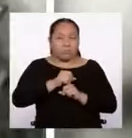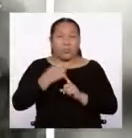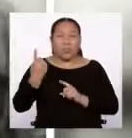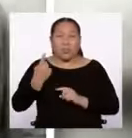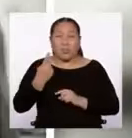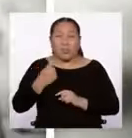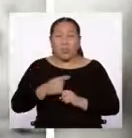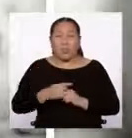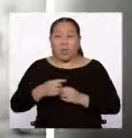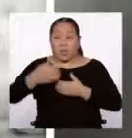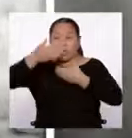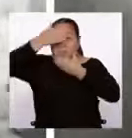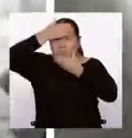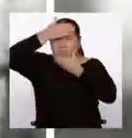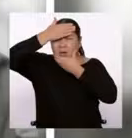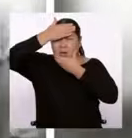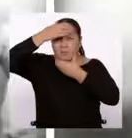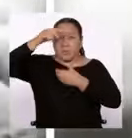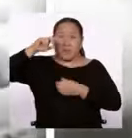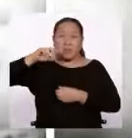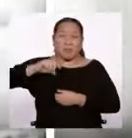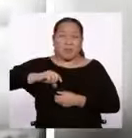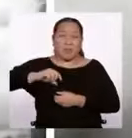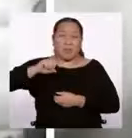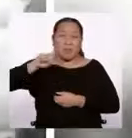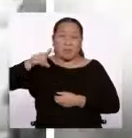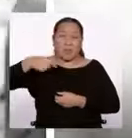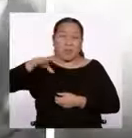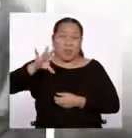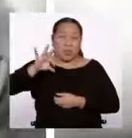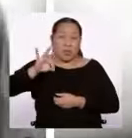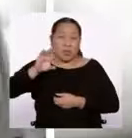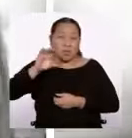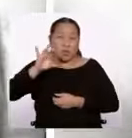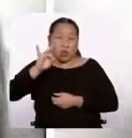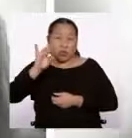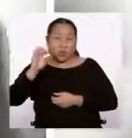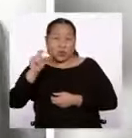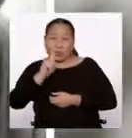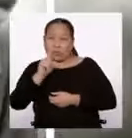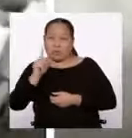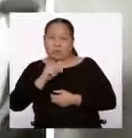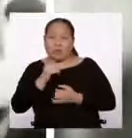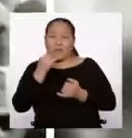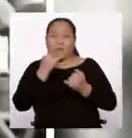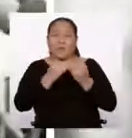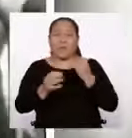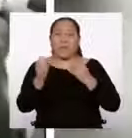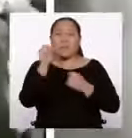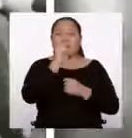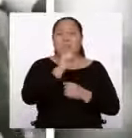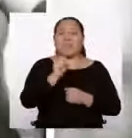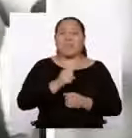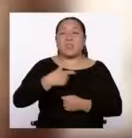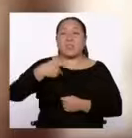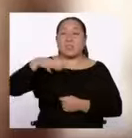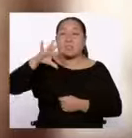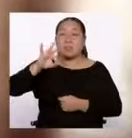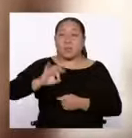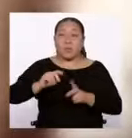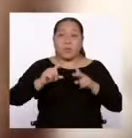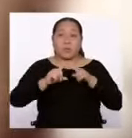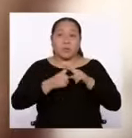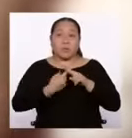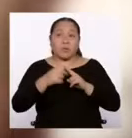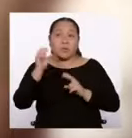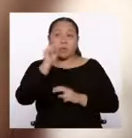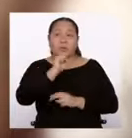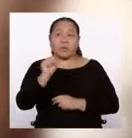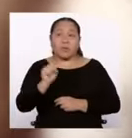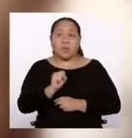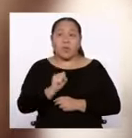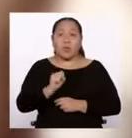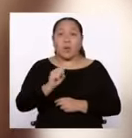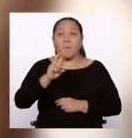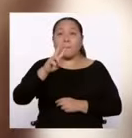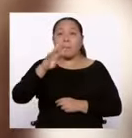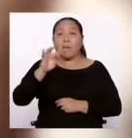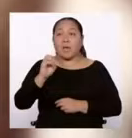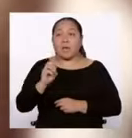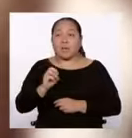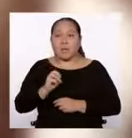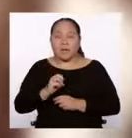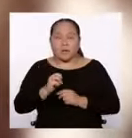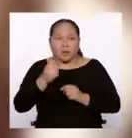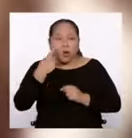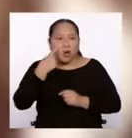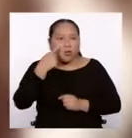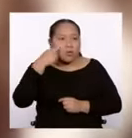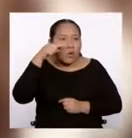80, de ninguna manera. A fines del siglo XIX y comienzos del XX, el boom del caucho causó